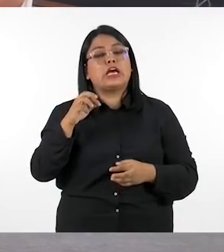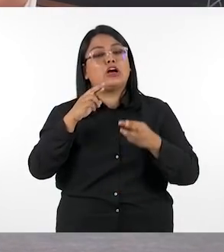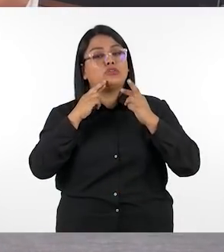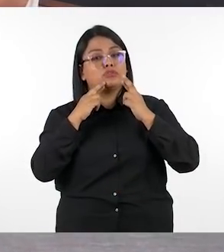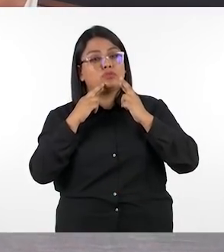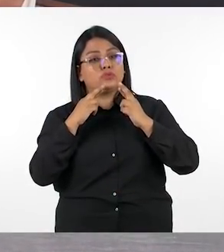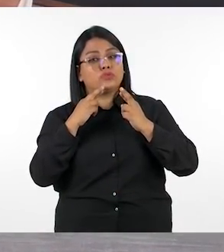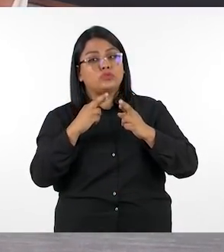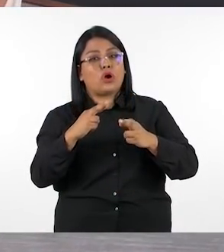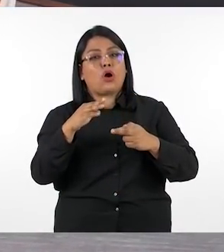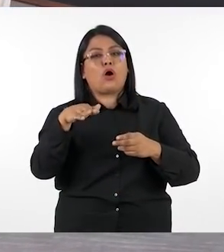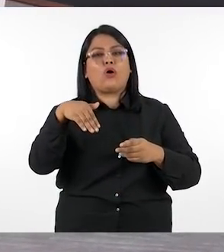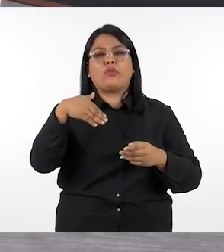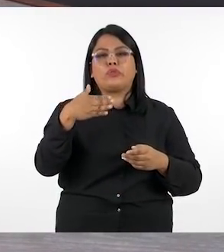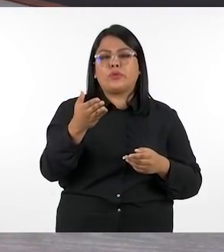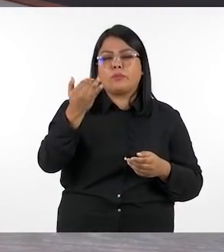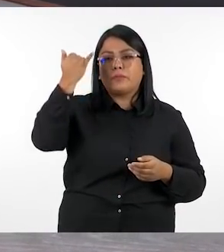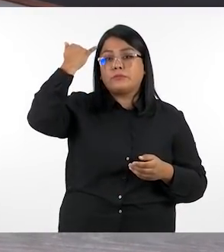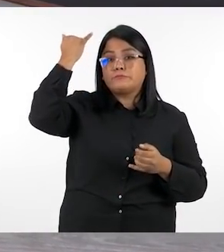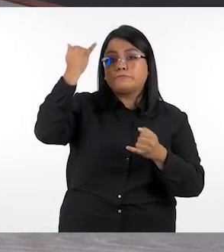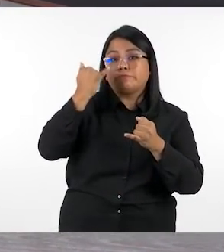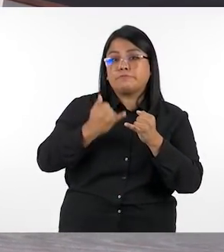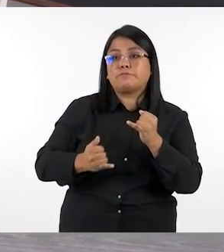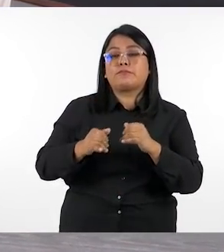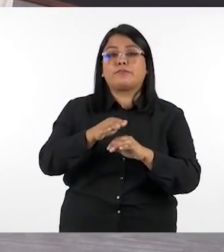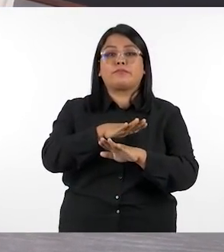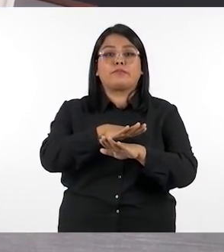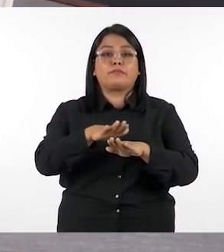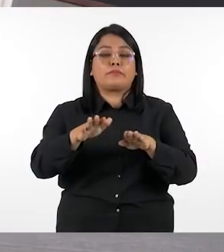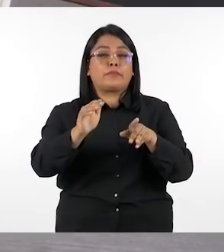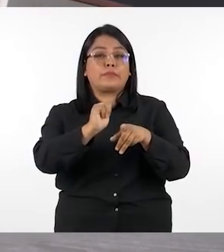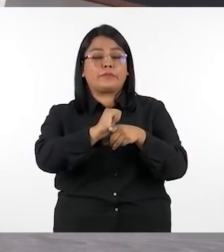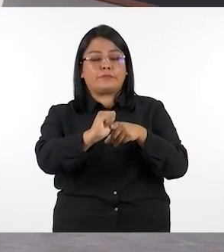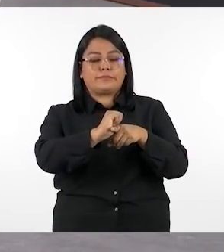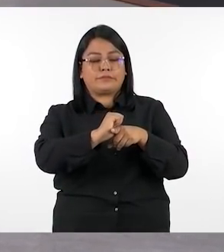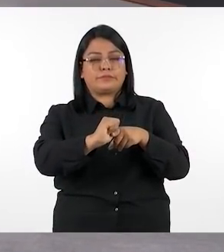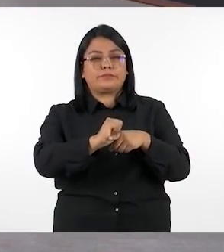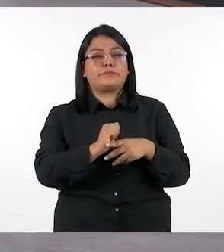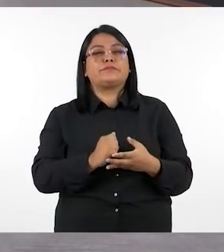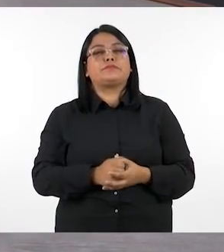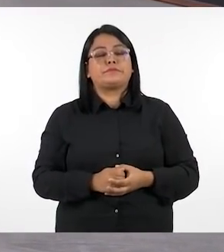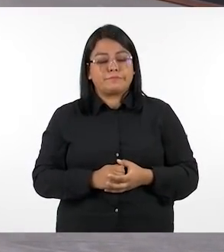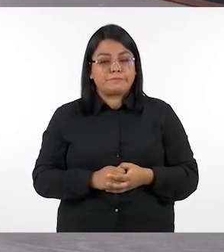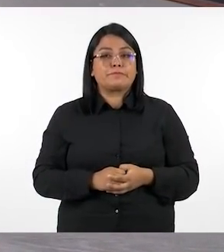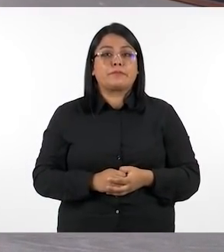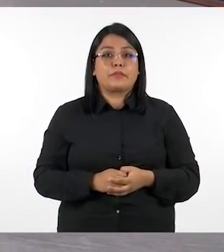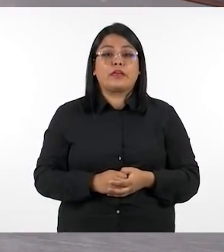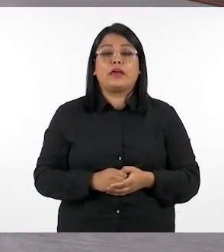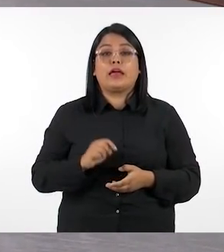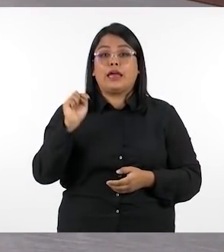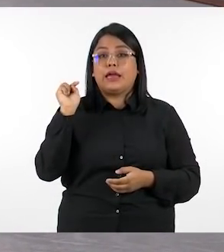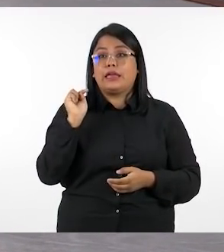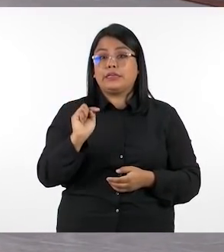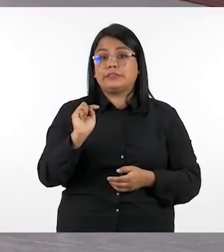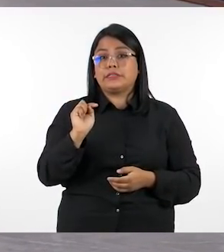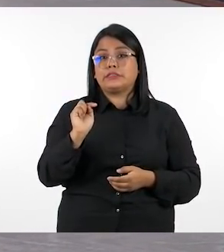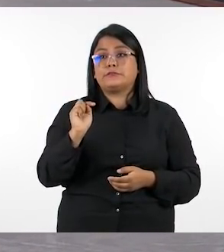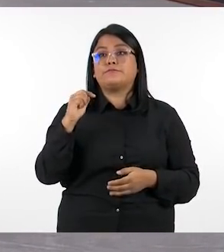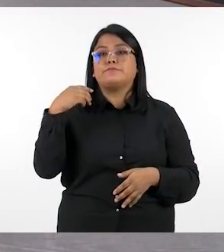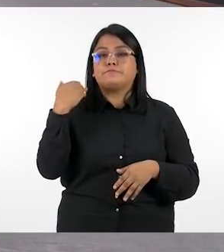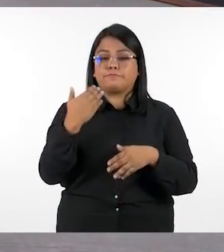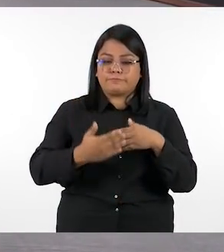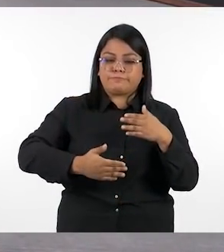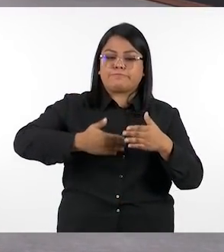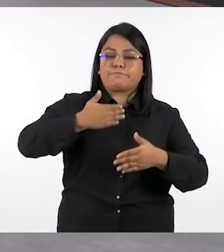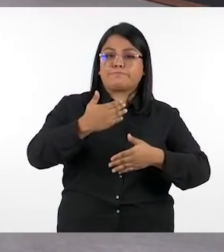a la parte de la solución después la conclusión y finalizamos con la ejercitación que justamente se corresponde con